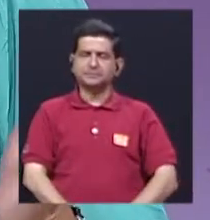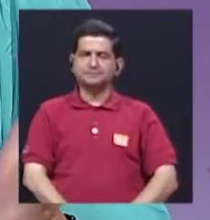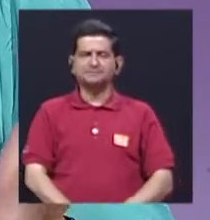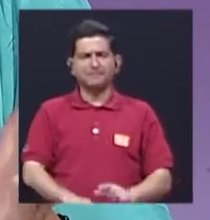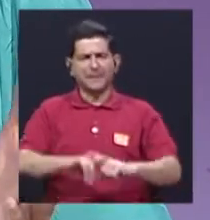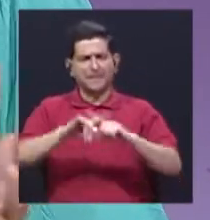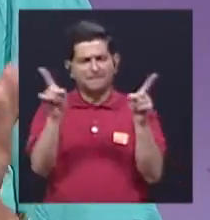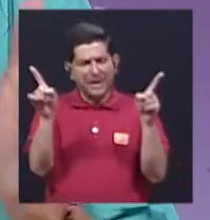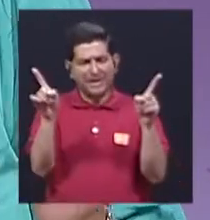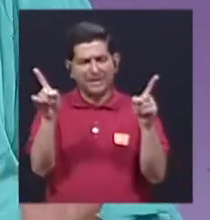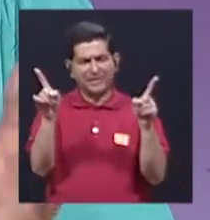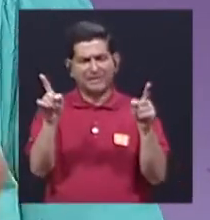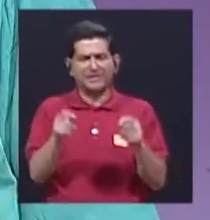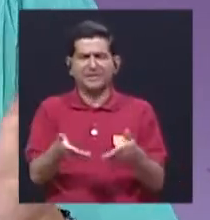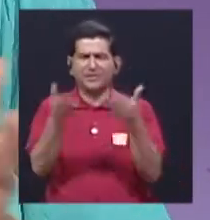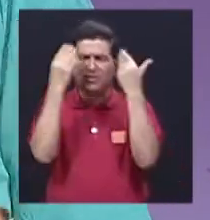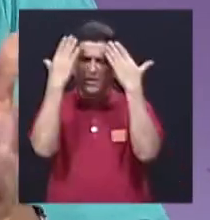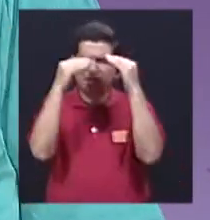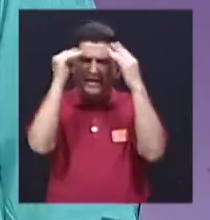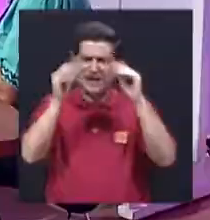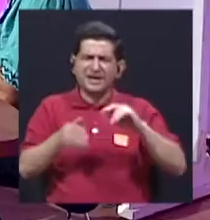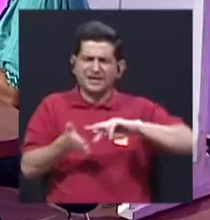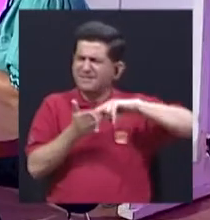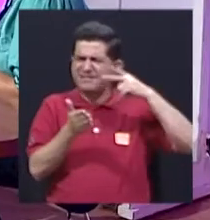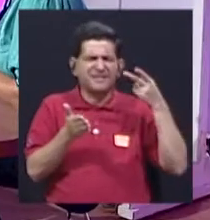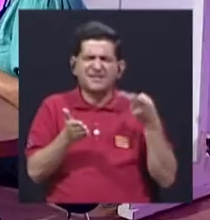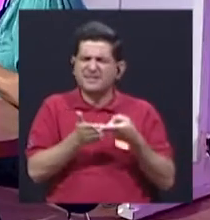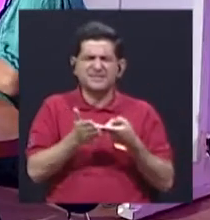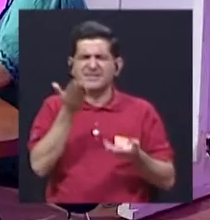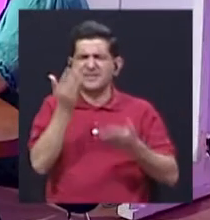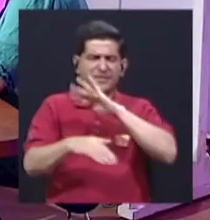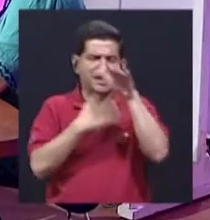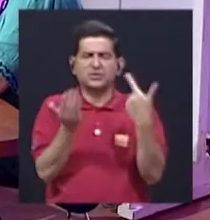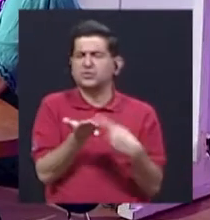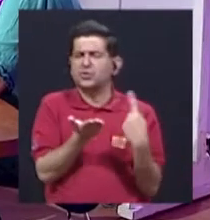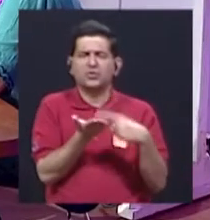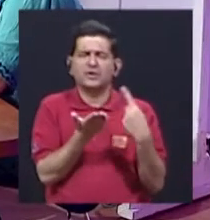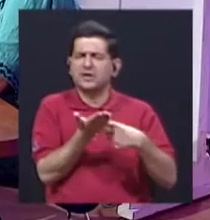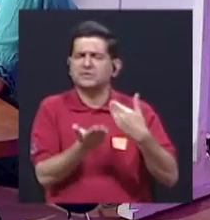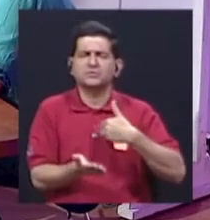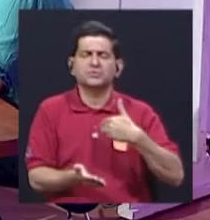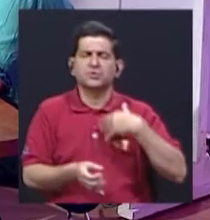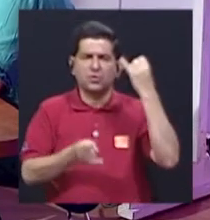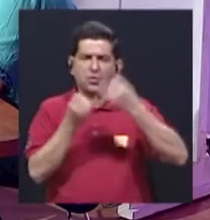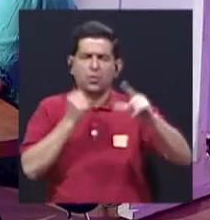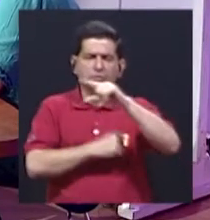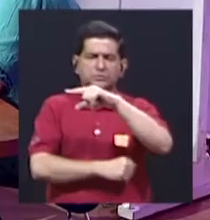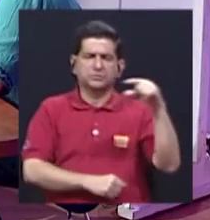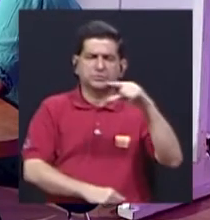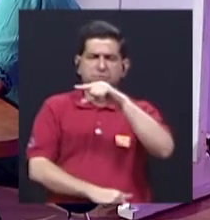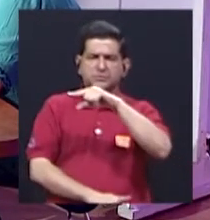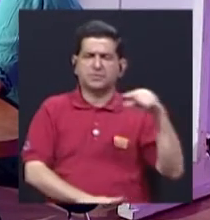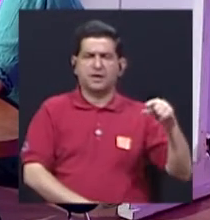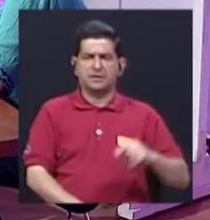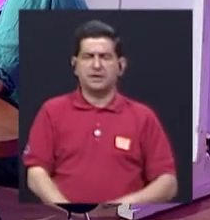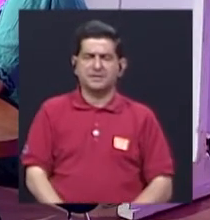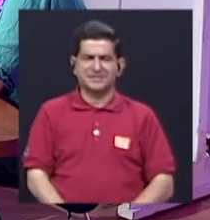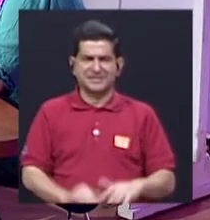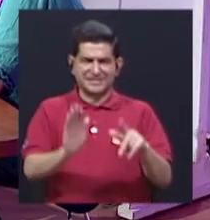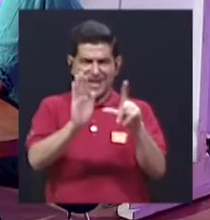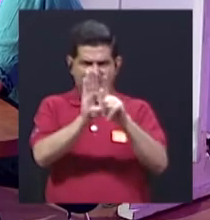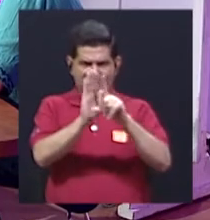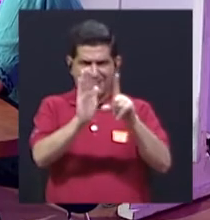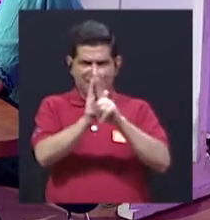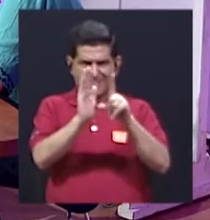Pero, para empezar, bueno, queremos informar a la gente de qué se trata y qué se ha tratado un poco toda esta polémica que ha habido en las últimas semanas. Pero, ¿por qué una ley